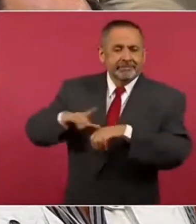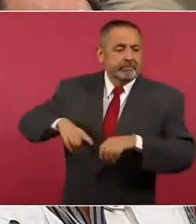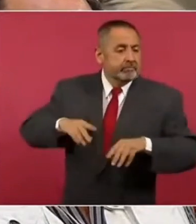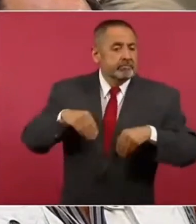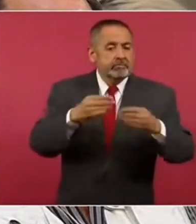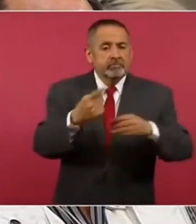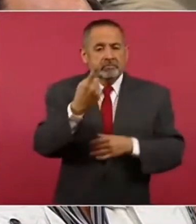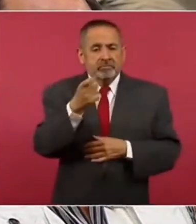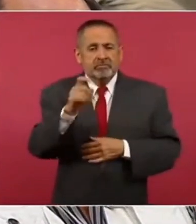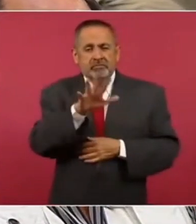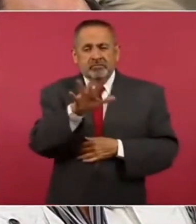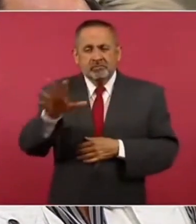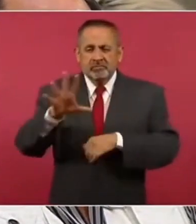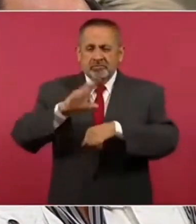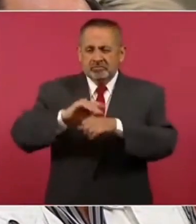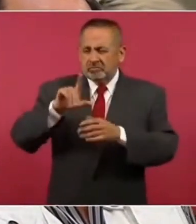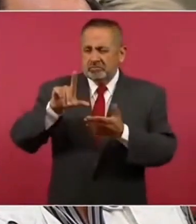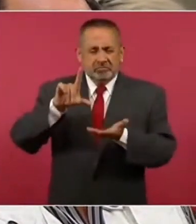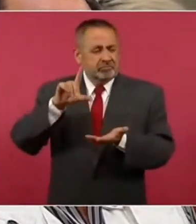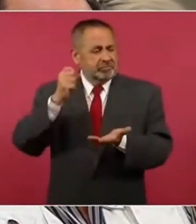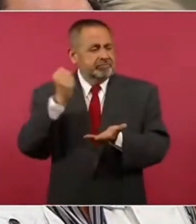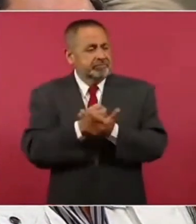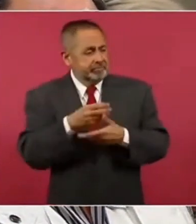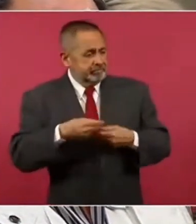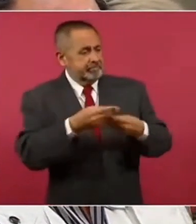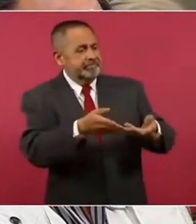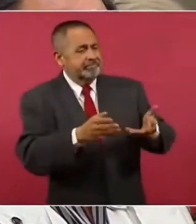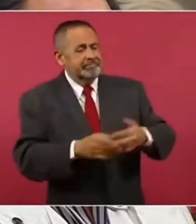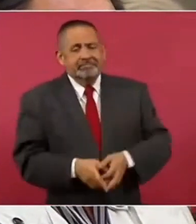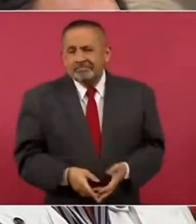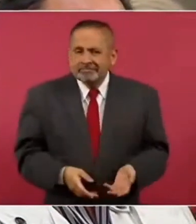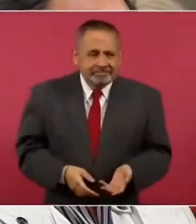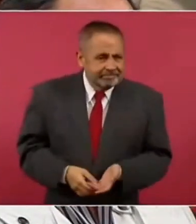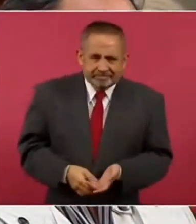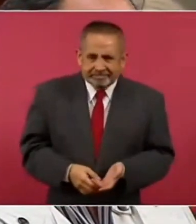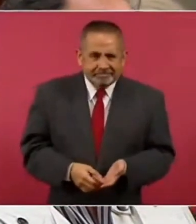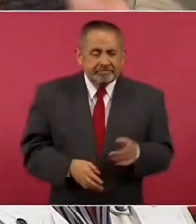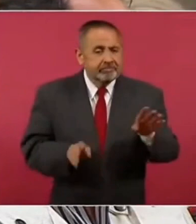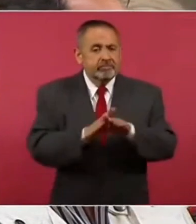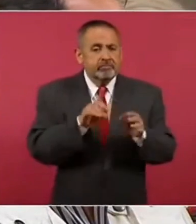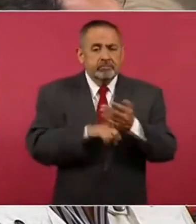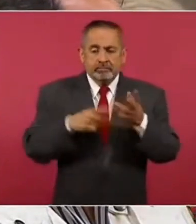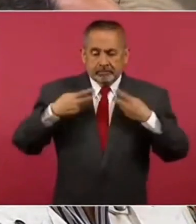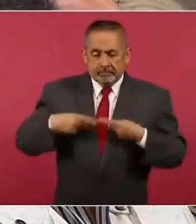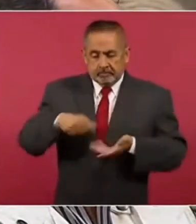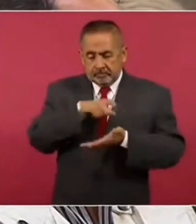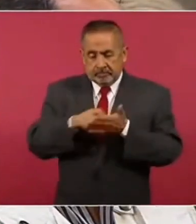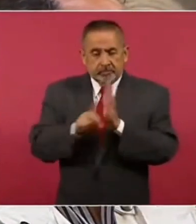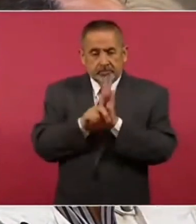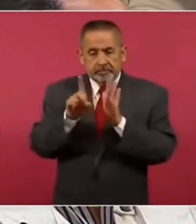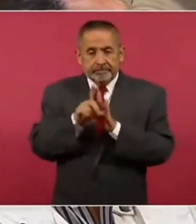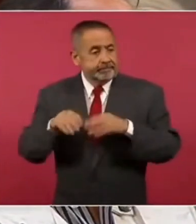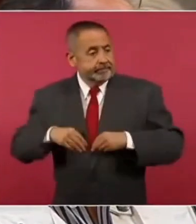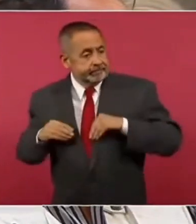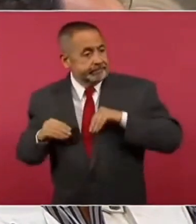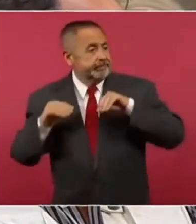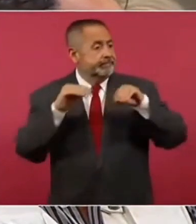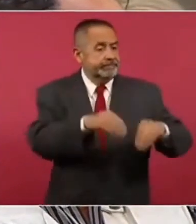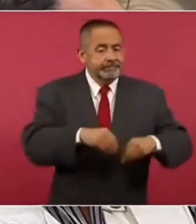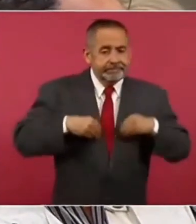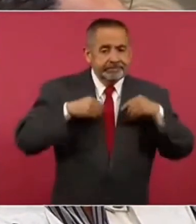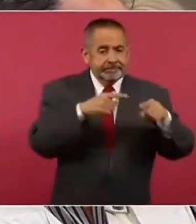155 licencias de construcción. ¿Cómo es posible que una gente compre un departamento porque se va a ir a vivir ahí,